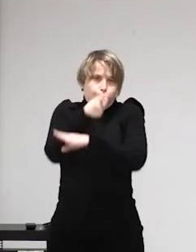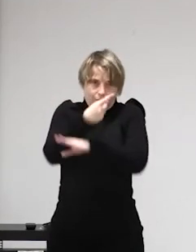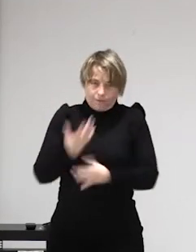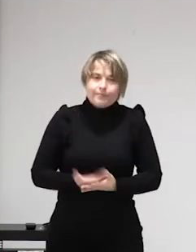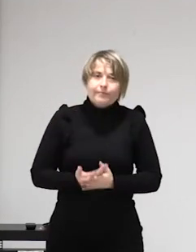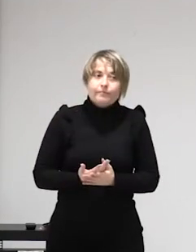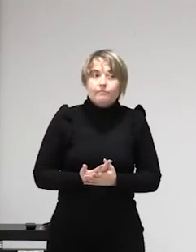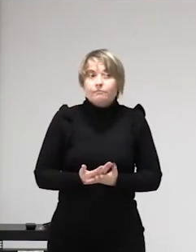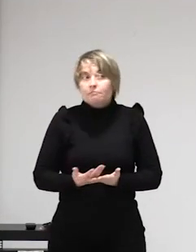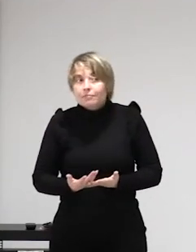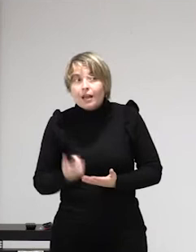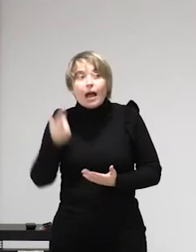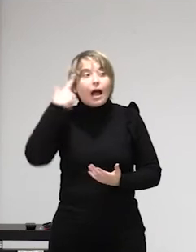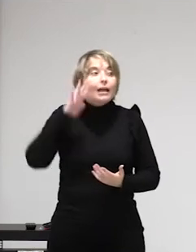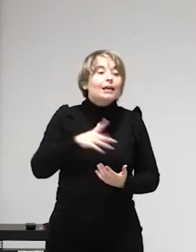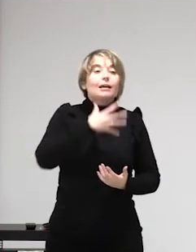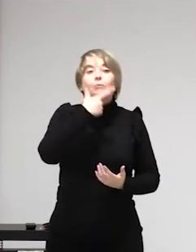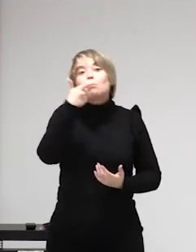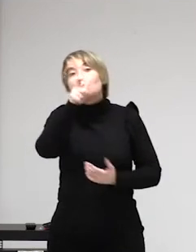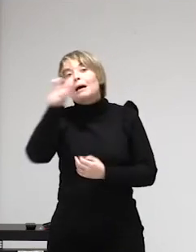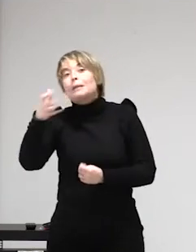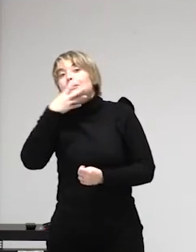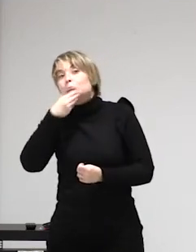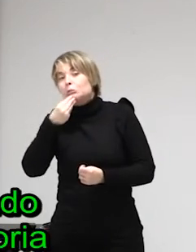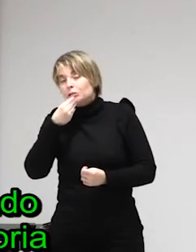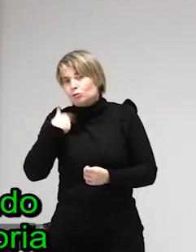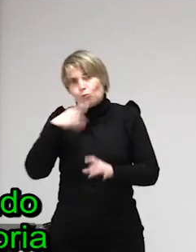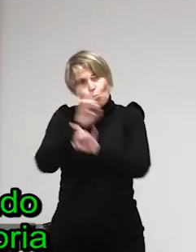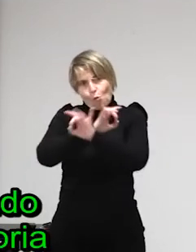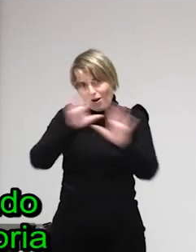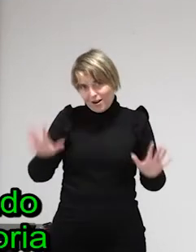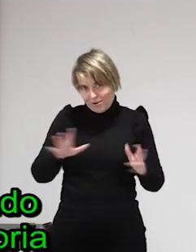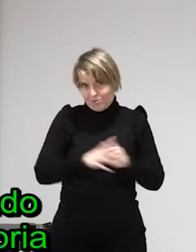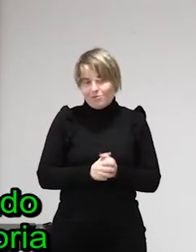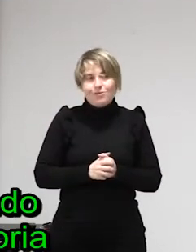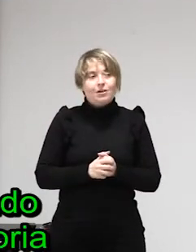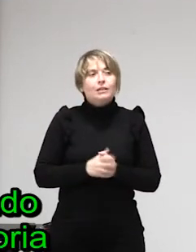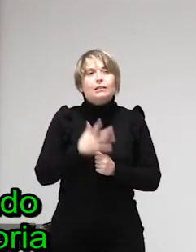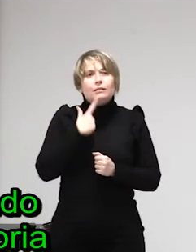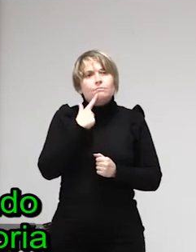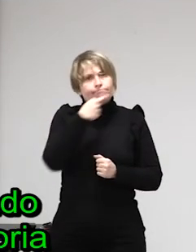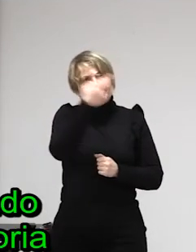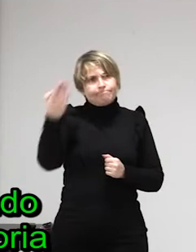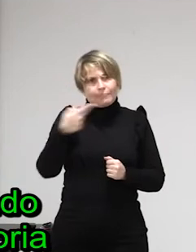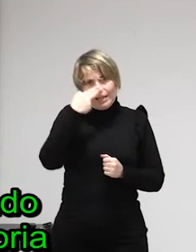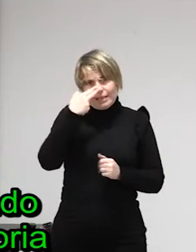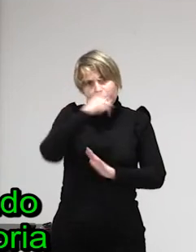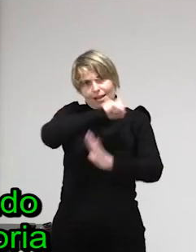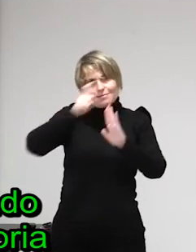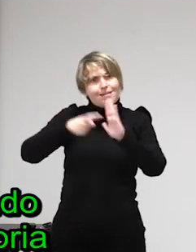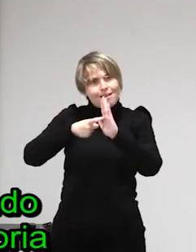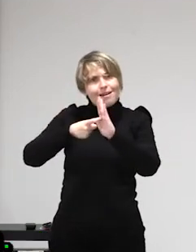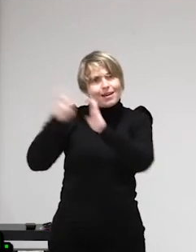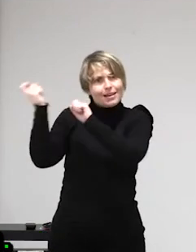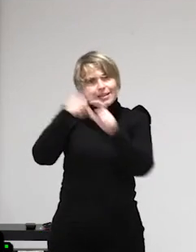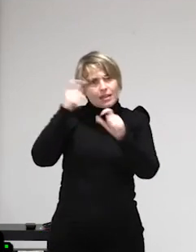de todas las las personas que han denunciado la cantidad que al final acaba recibiendo una compensación económica es